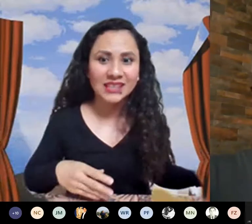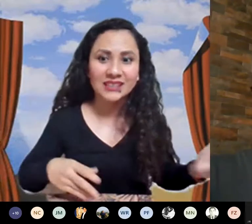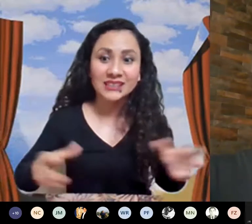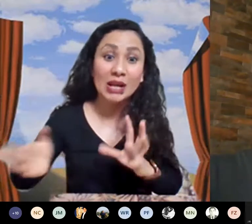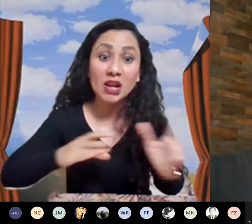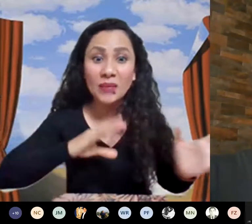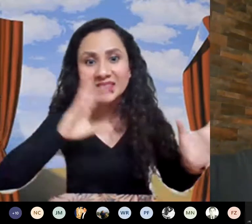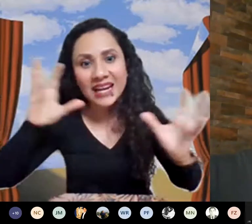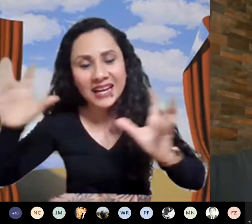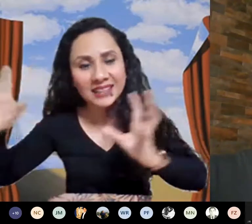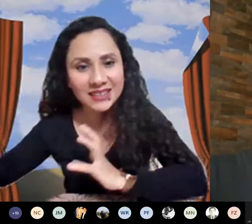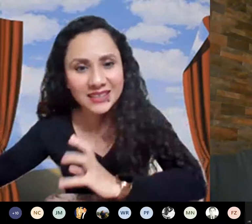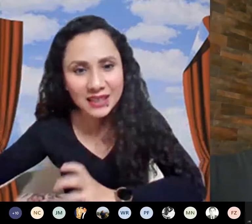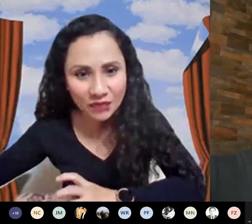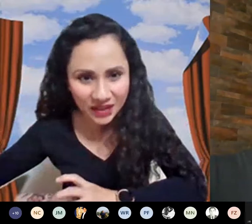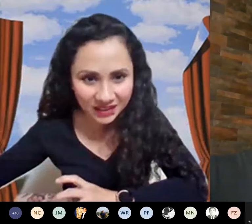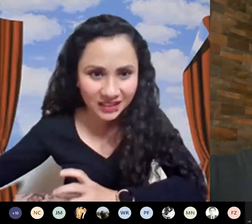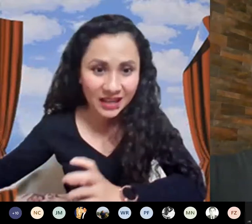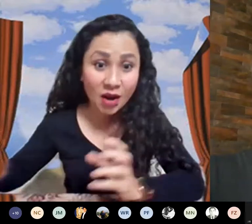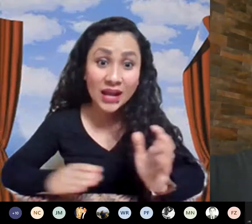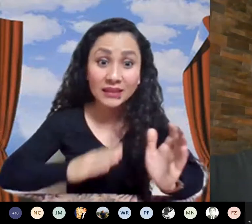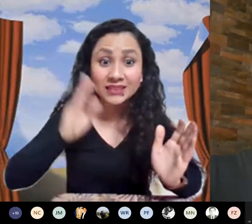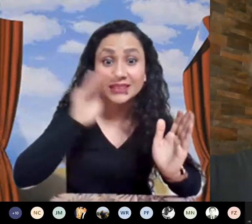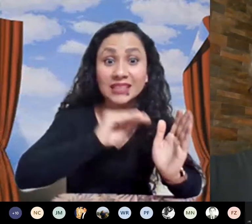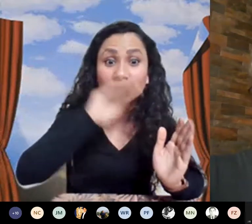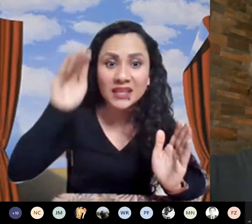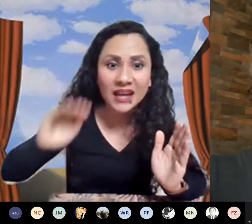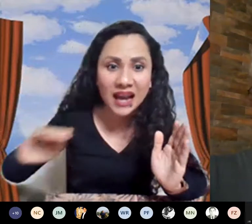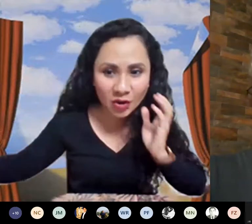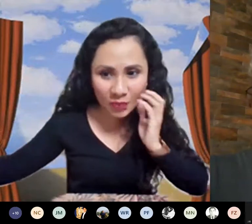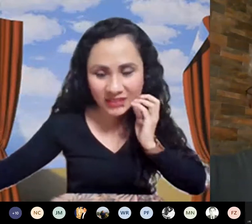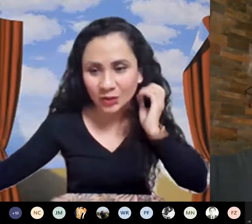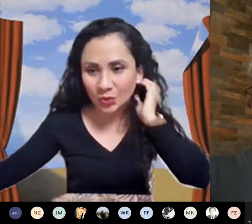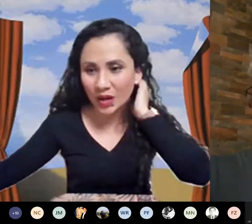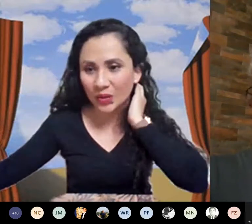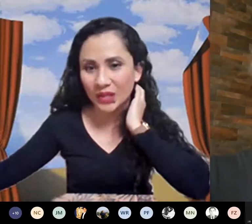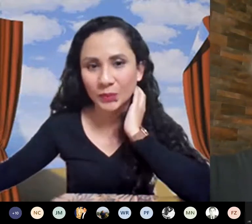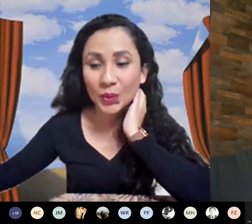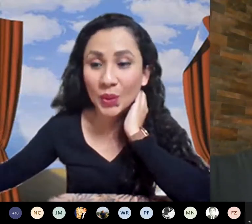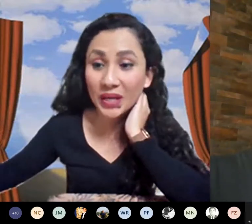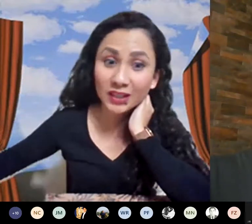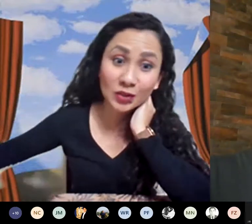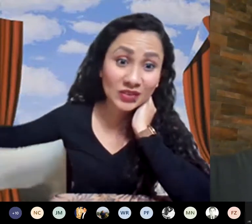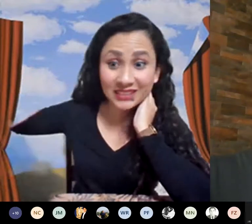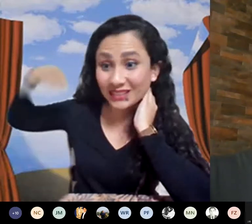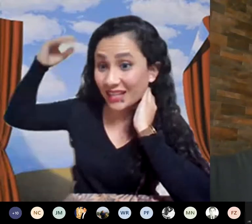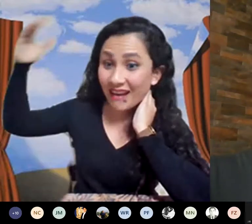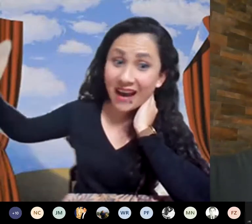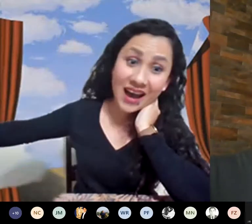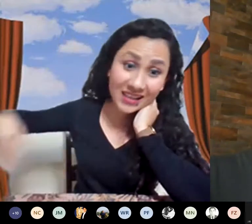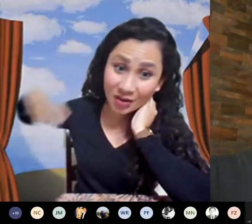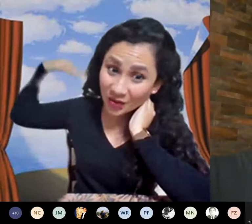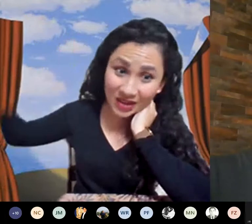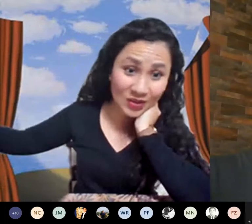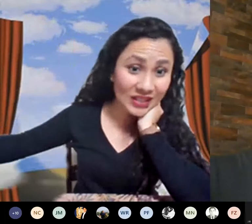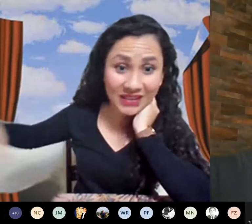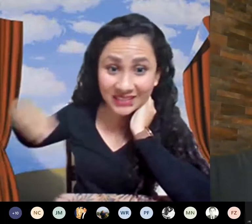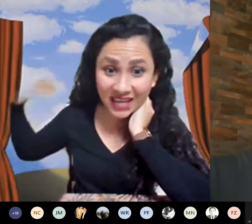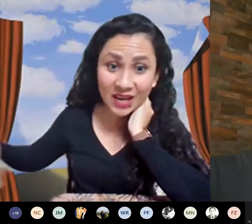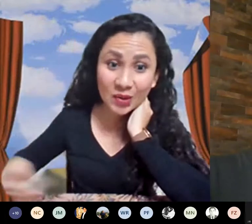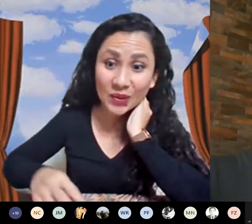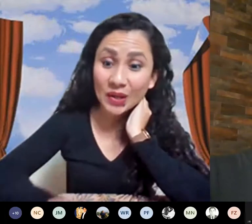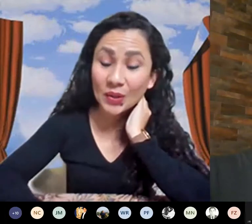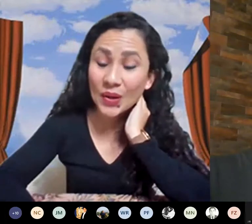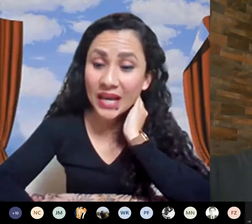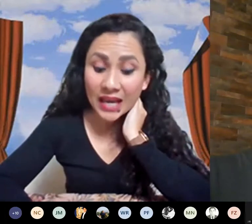tienes más instancias ahora la vas a caracterizar diferente ahora necesitas medir algo más en tu algoritmo y entonces hay que correrlo